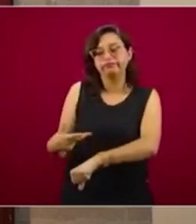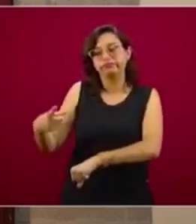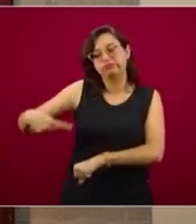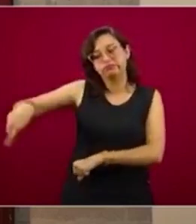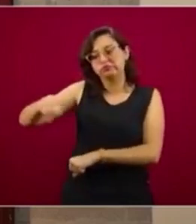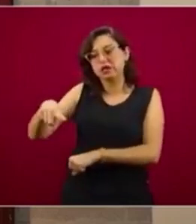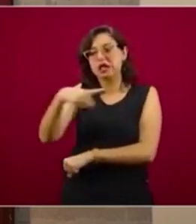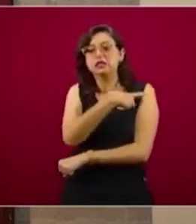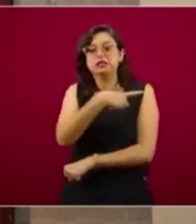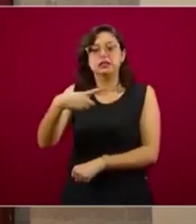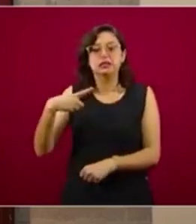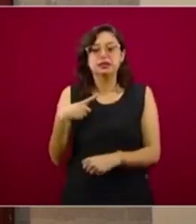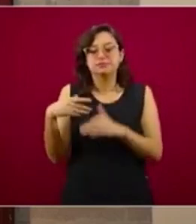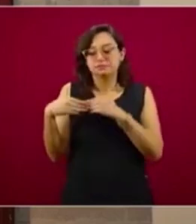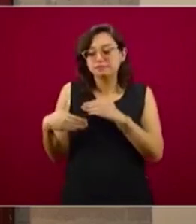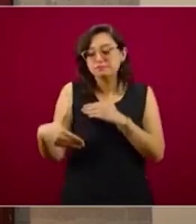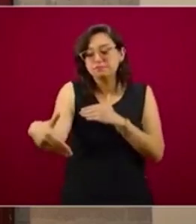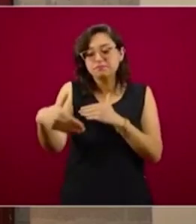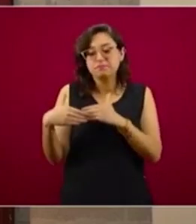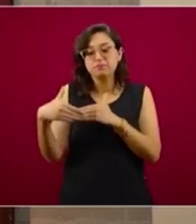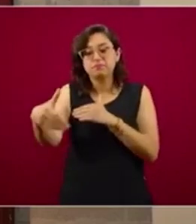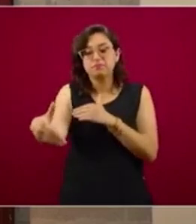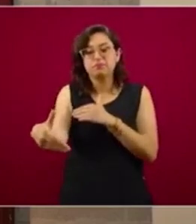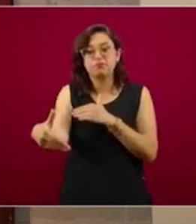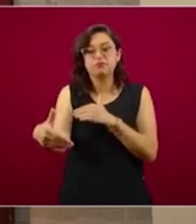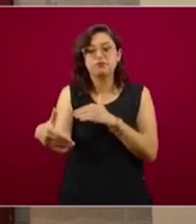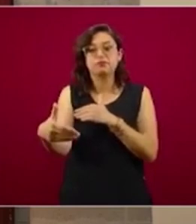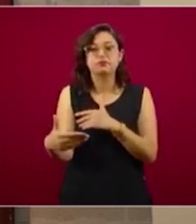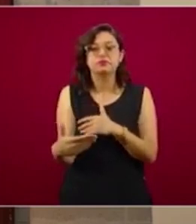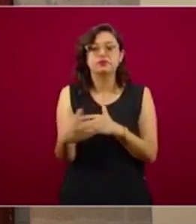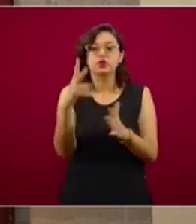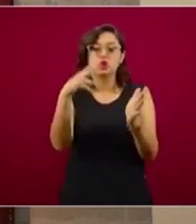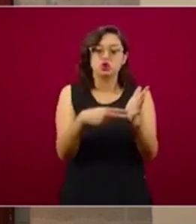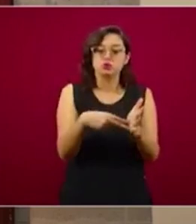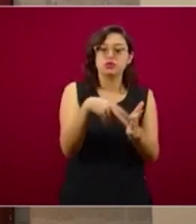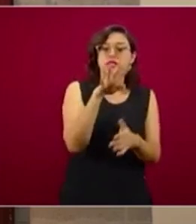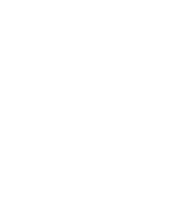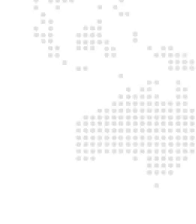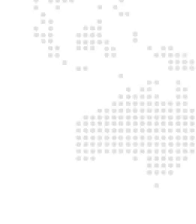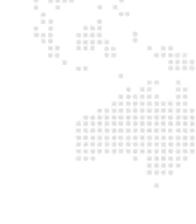de 19-20.